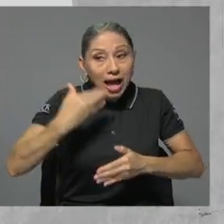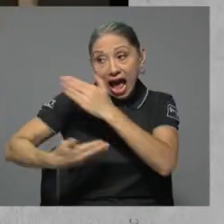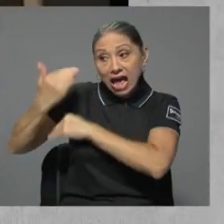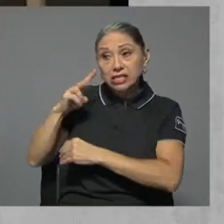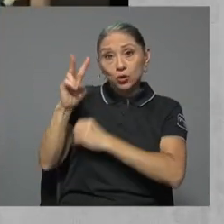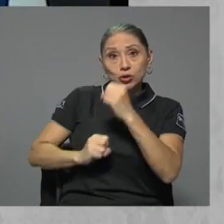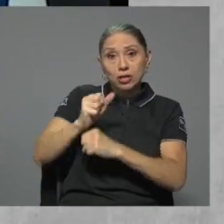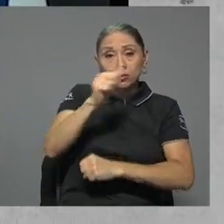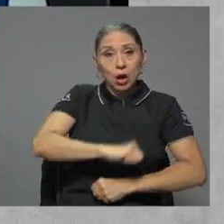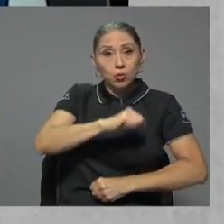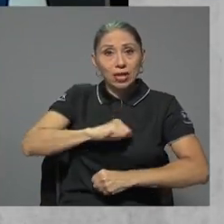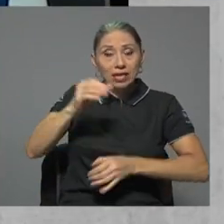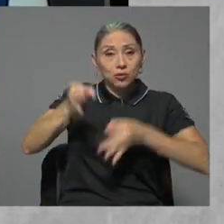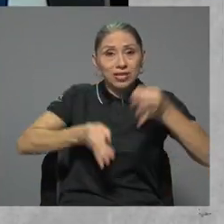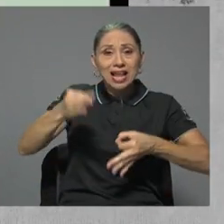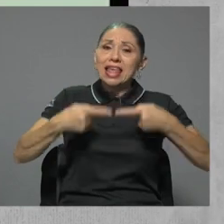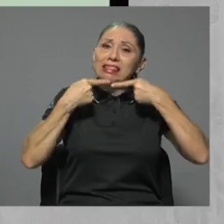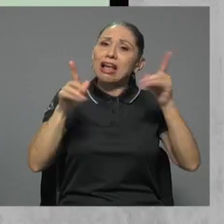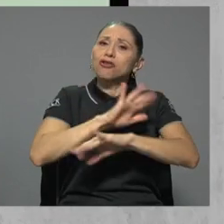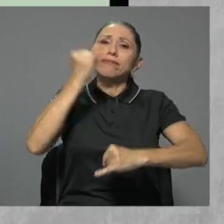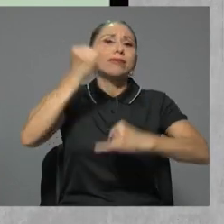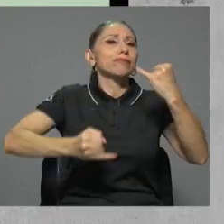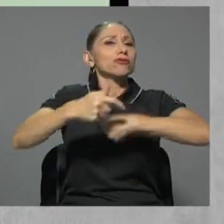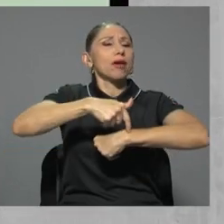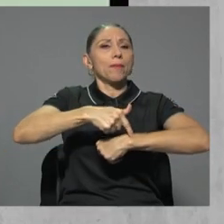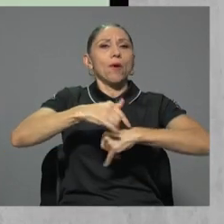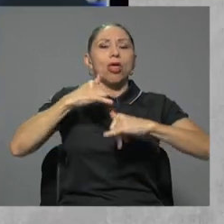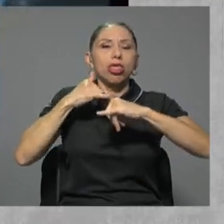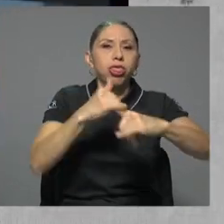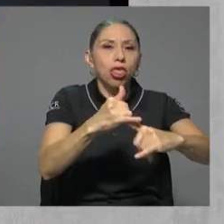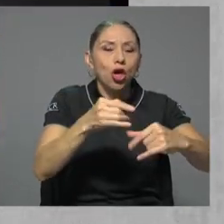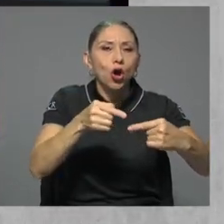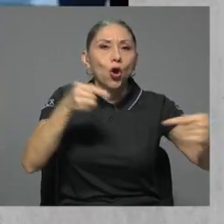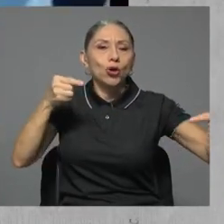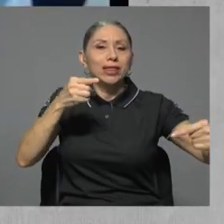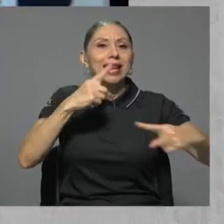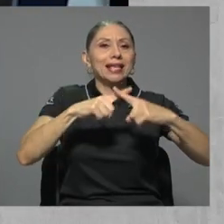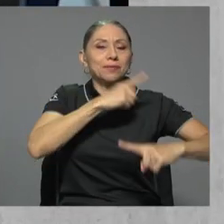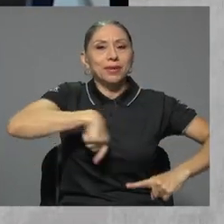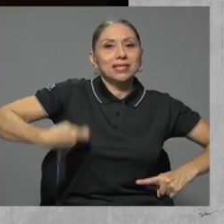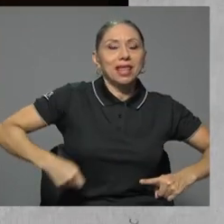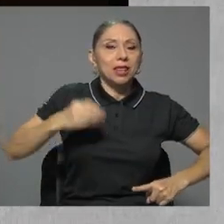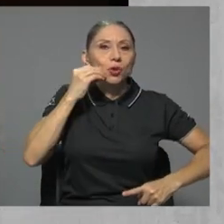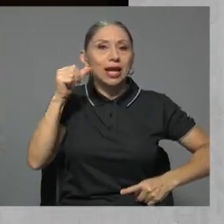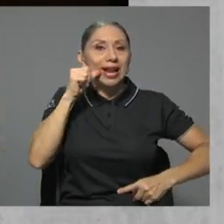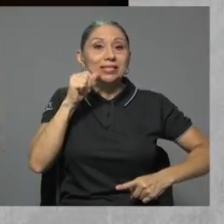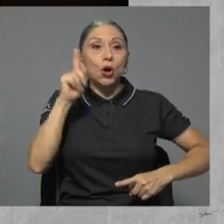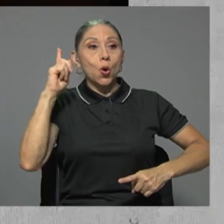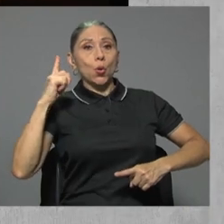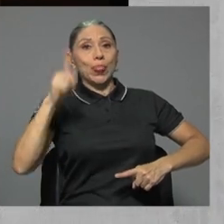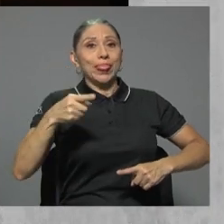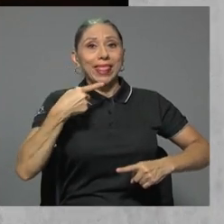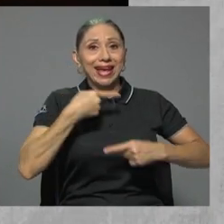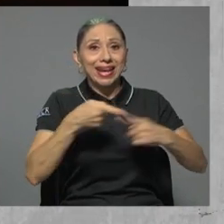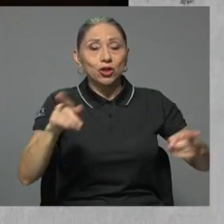las autoridades judiciales declararon prescrita la causa penal contra el expresidente Óscar Arias por un decreto suyo a favor del interés público